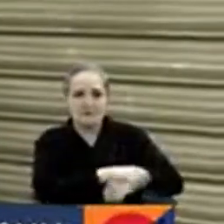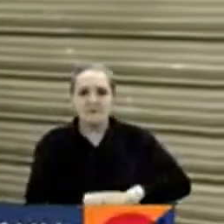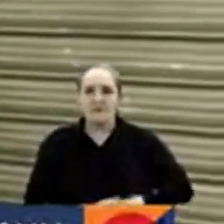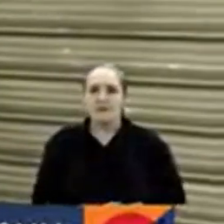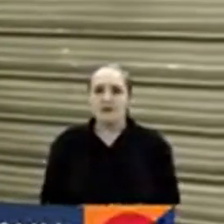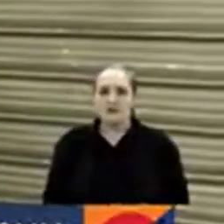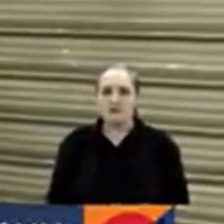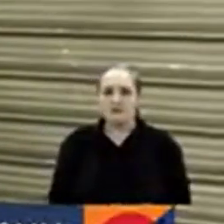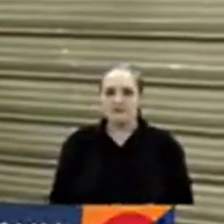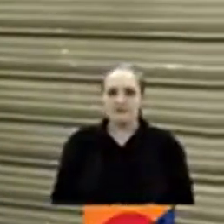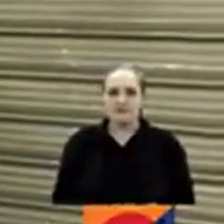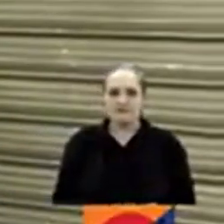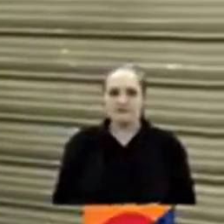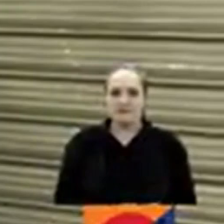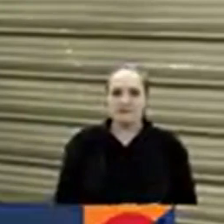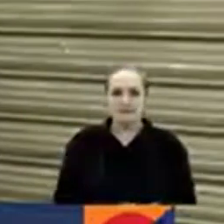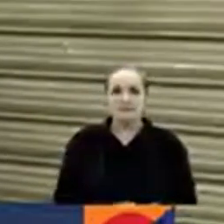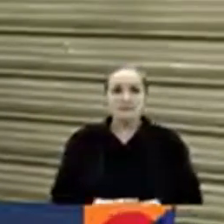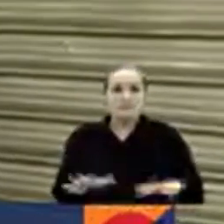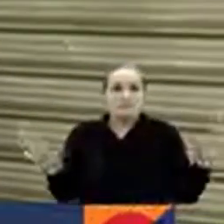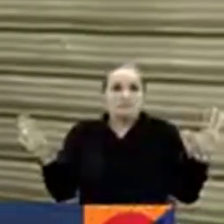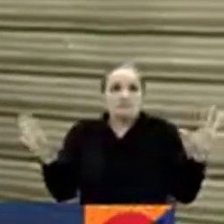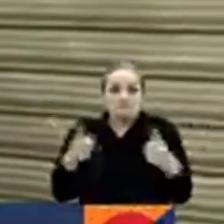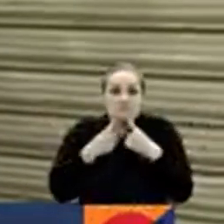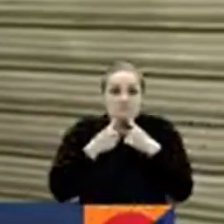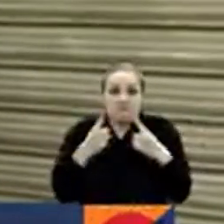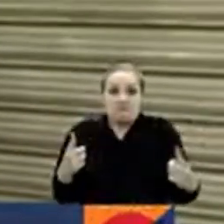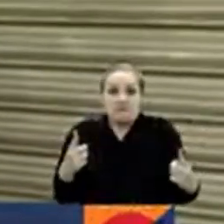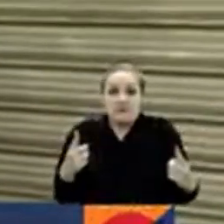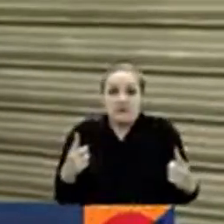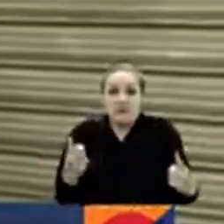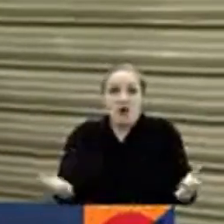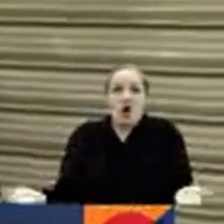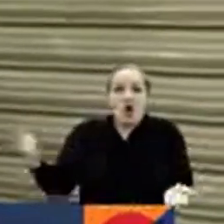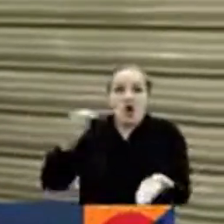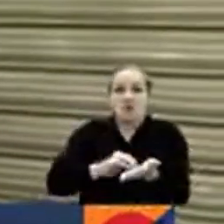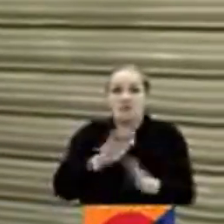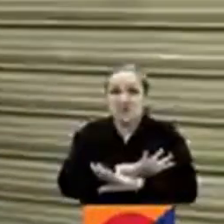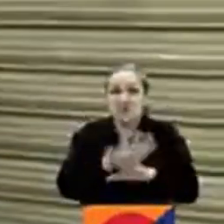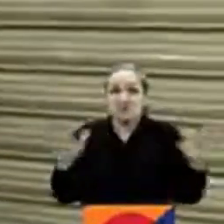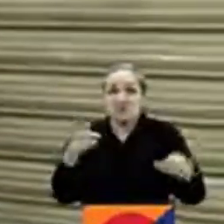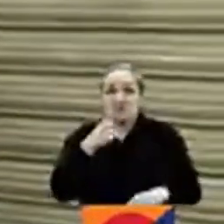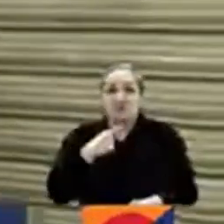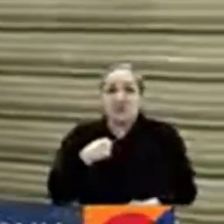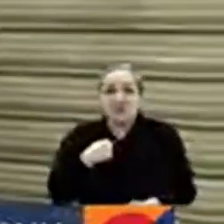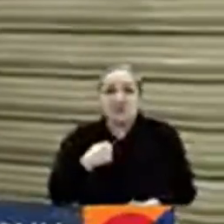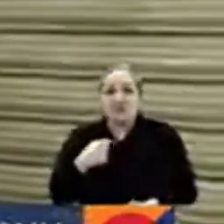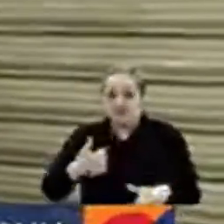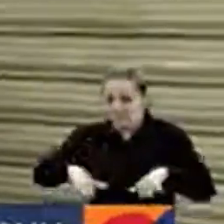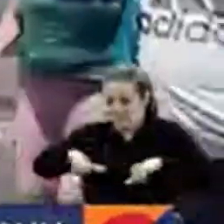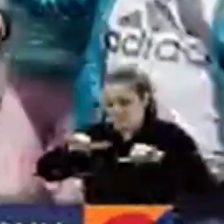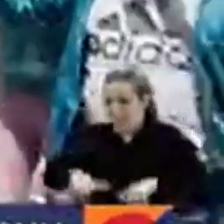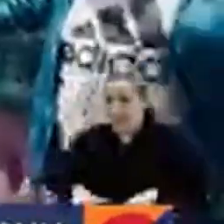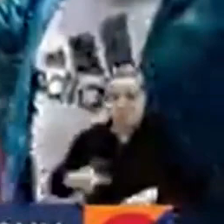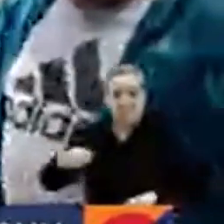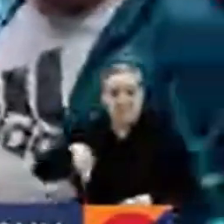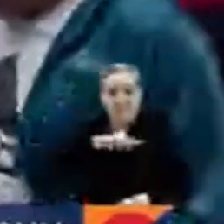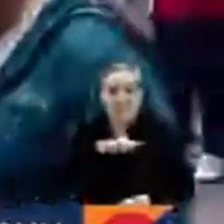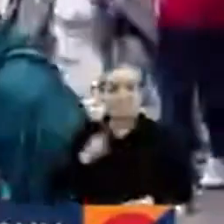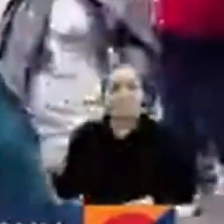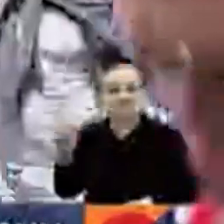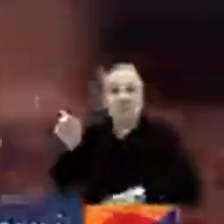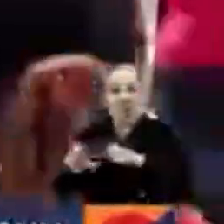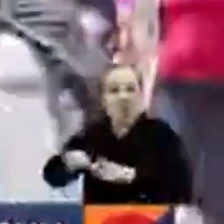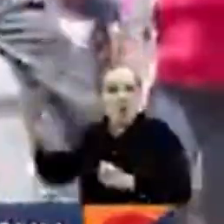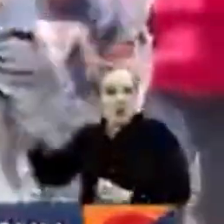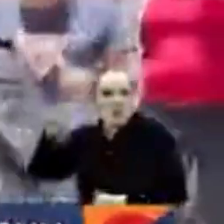Todo se detuvo. Dijeron que no íbamos a poder volver hasta nuevo aviso. Entonces estamos varados aquí. La prolongación